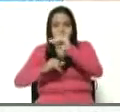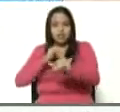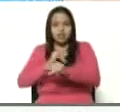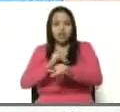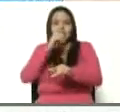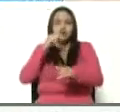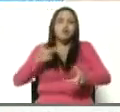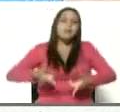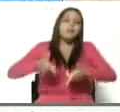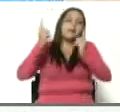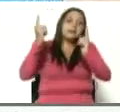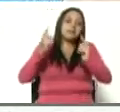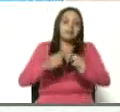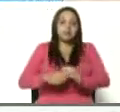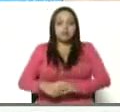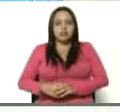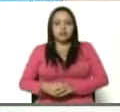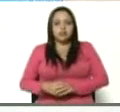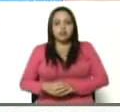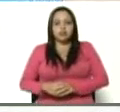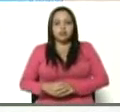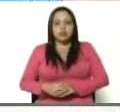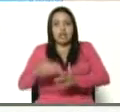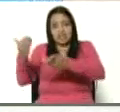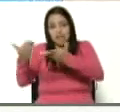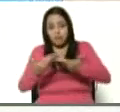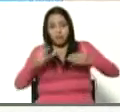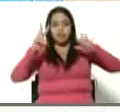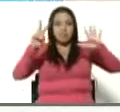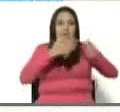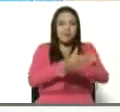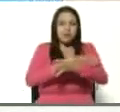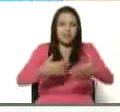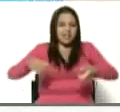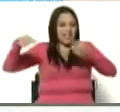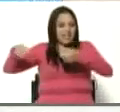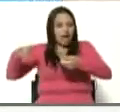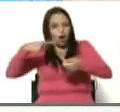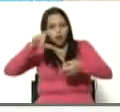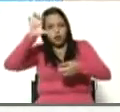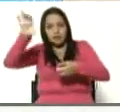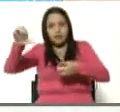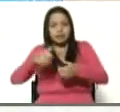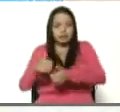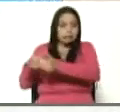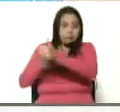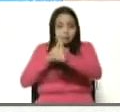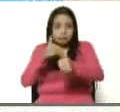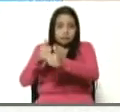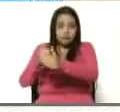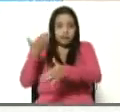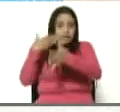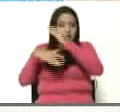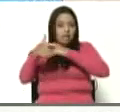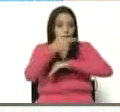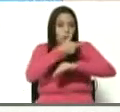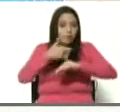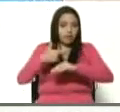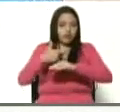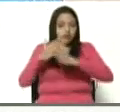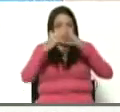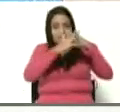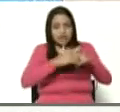impidió. Traíamos 6 millones de CLAP del exterior y la persecución del antiguo gobierno de Estados Unidos